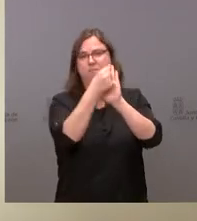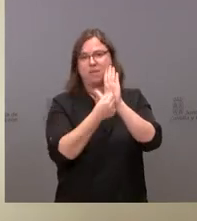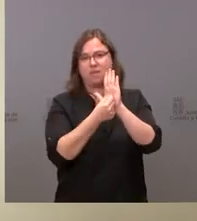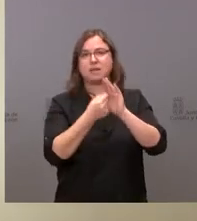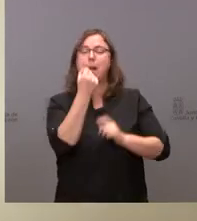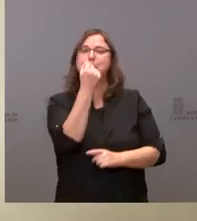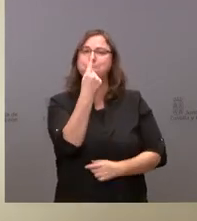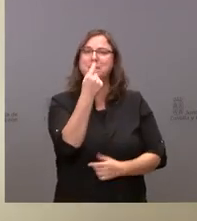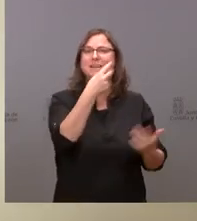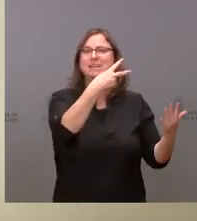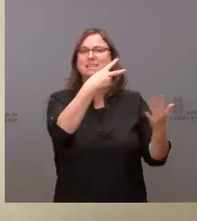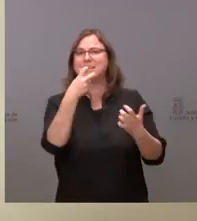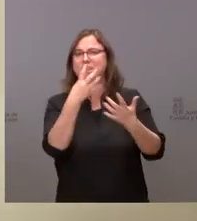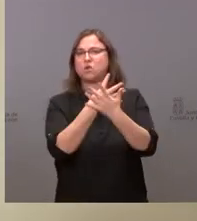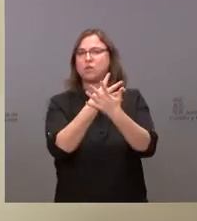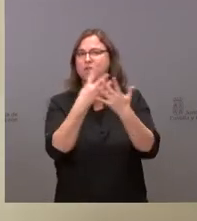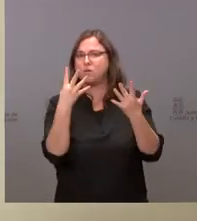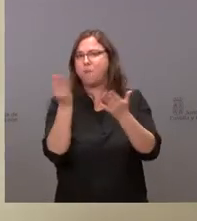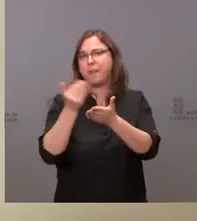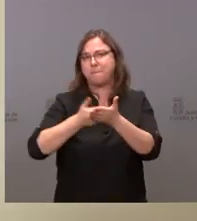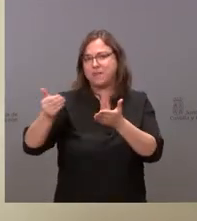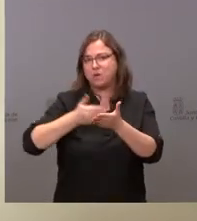.719 millones.